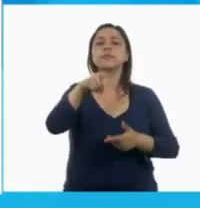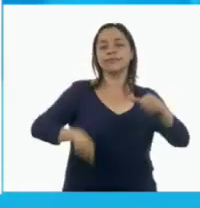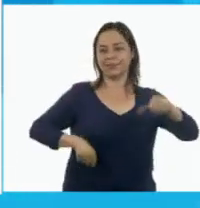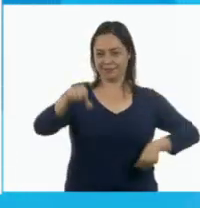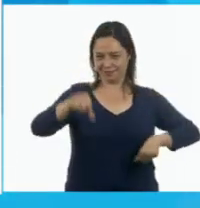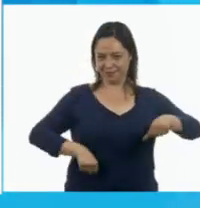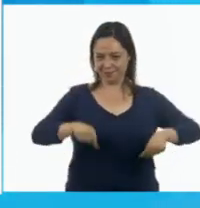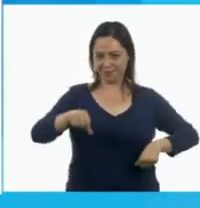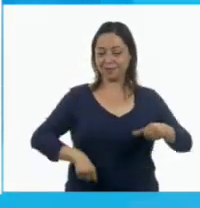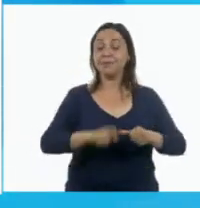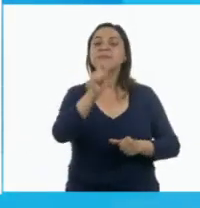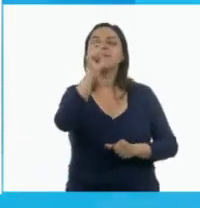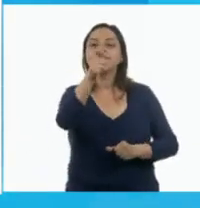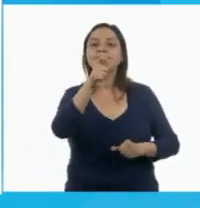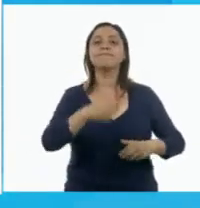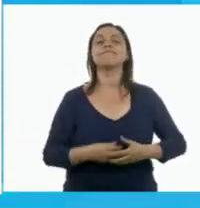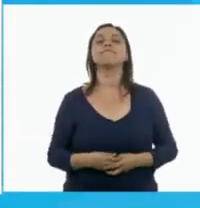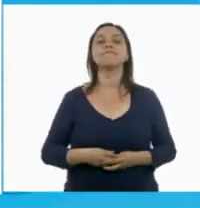que dice